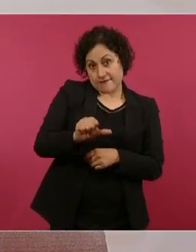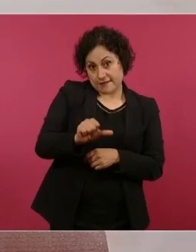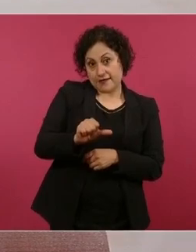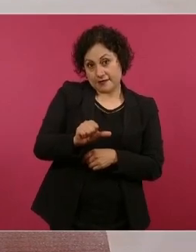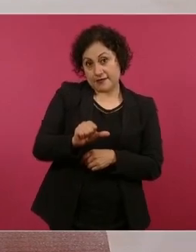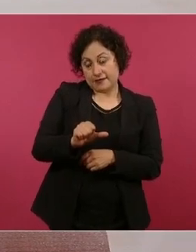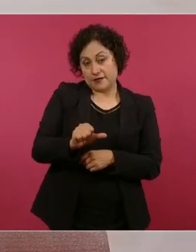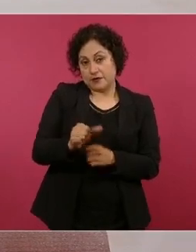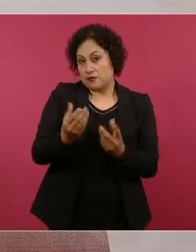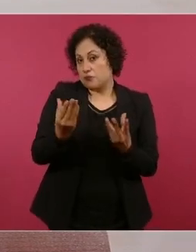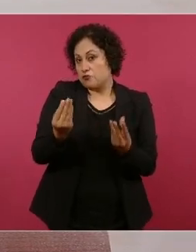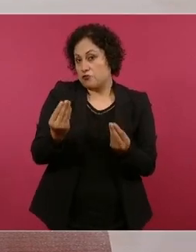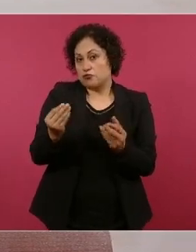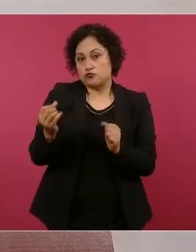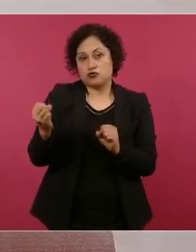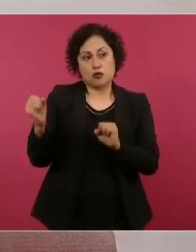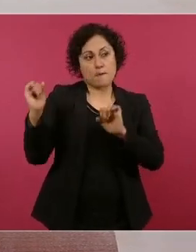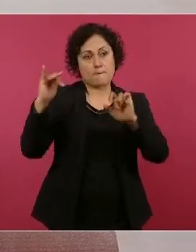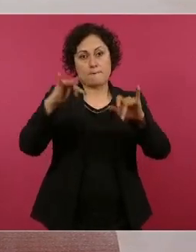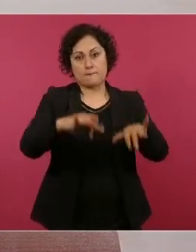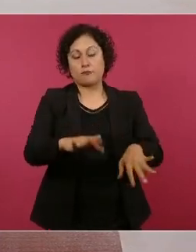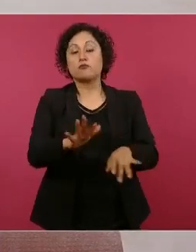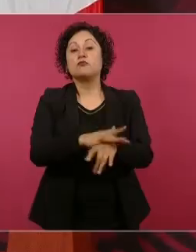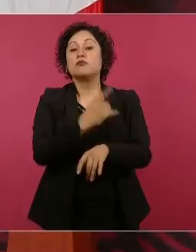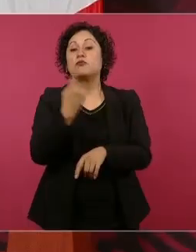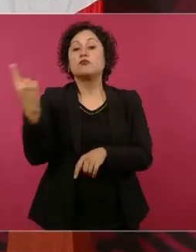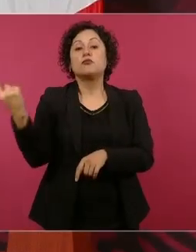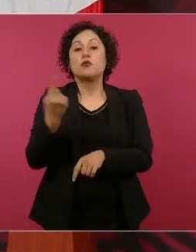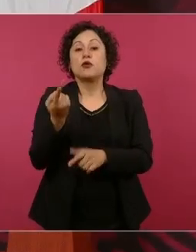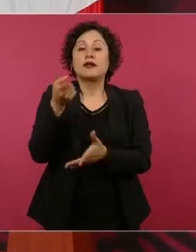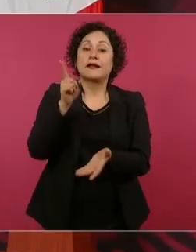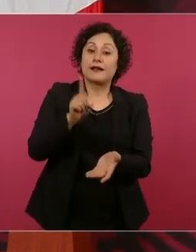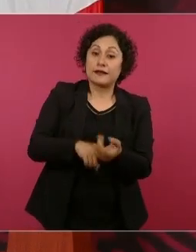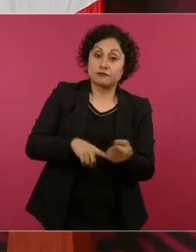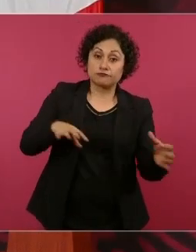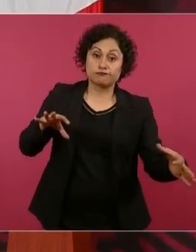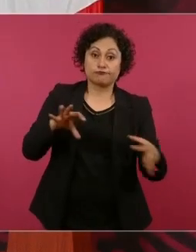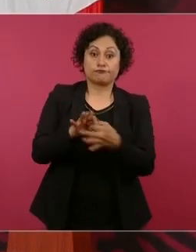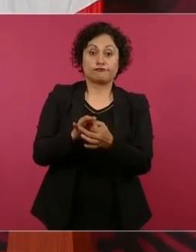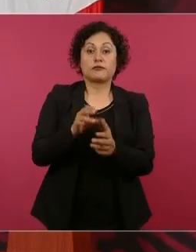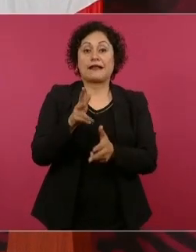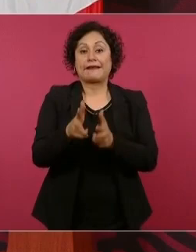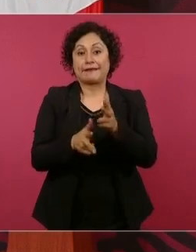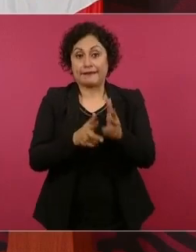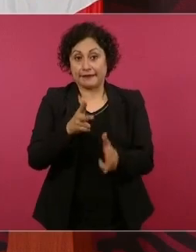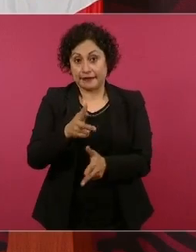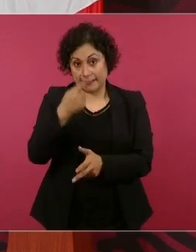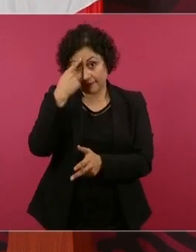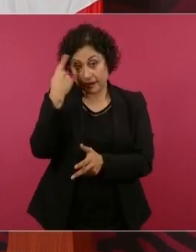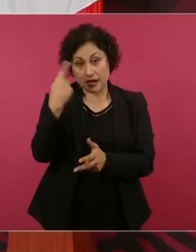las líneas de trenes de carga,